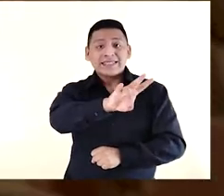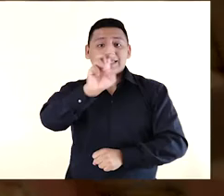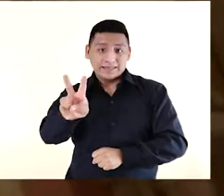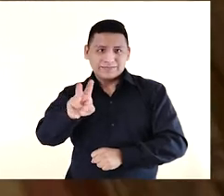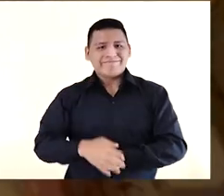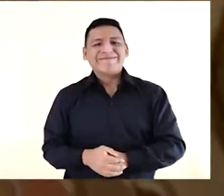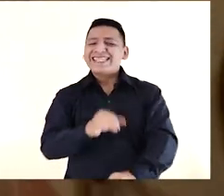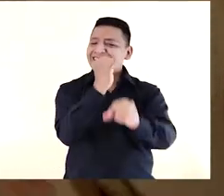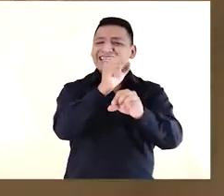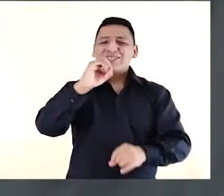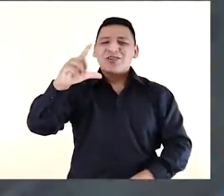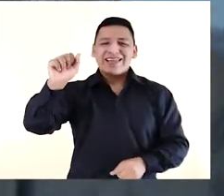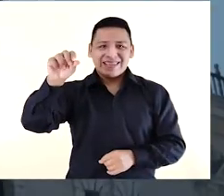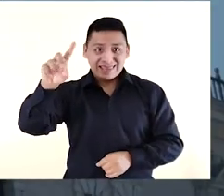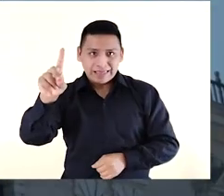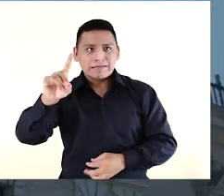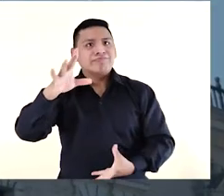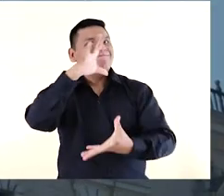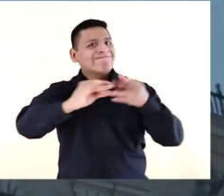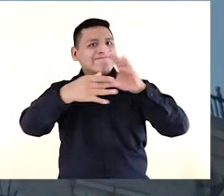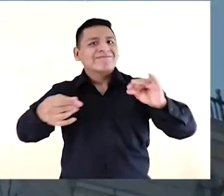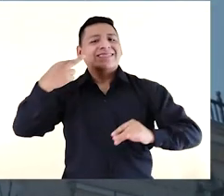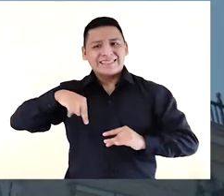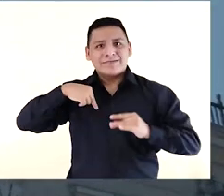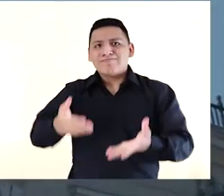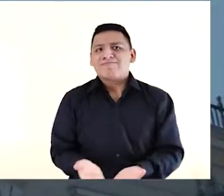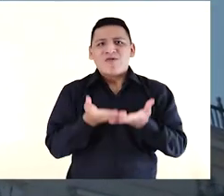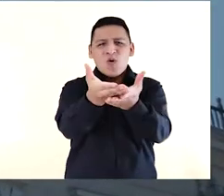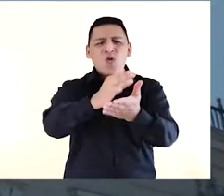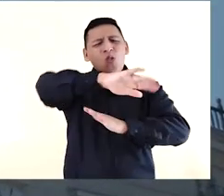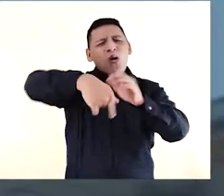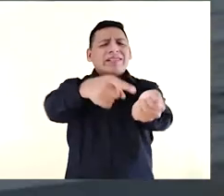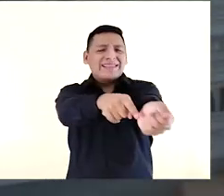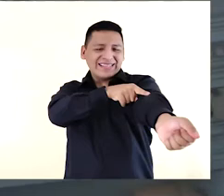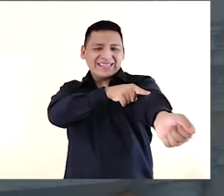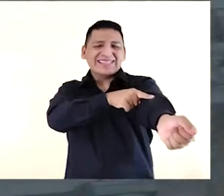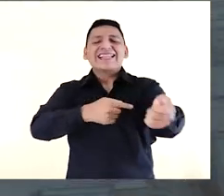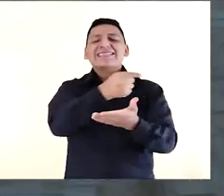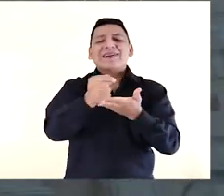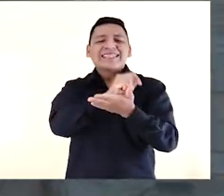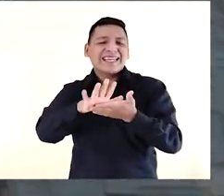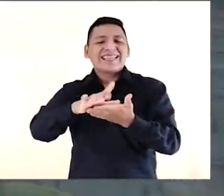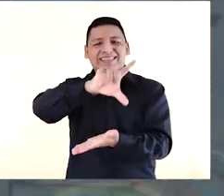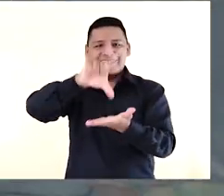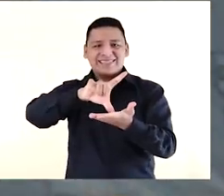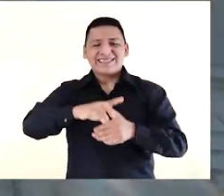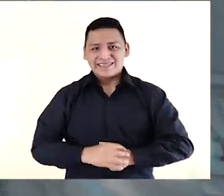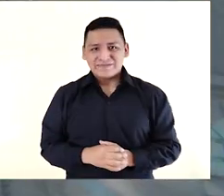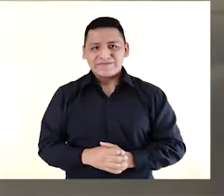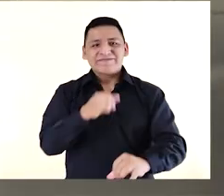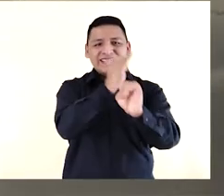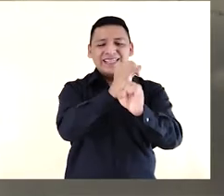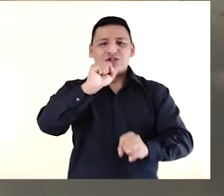1672. La Iglesia de la Soledad, un patrimonio religioso que guarda la más pura tradición de la Semana Santa